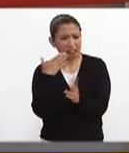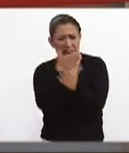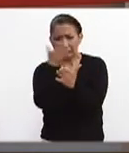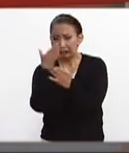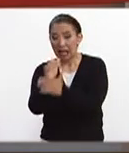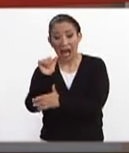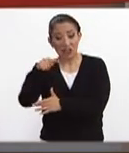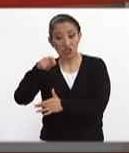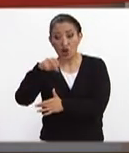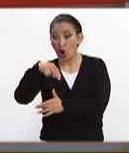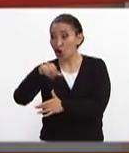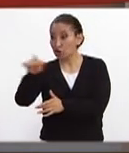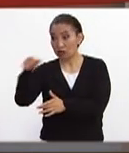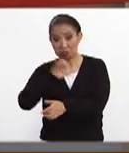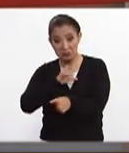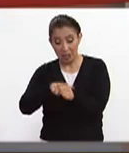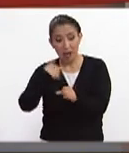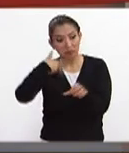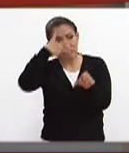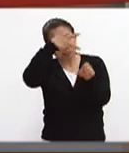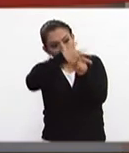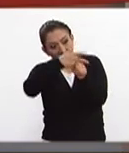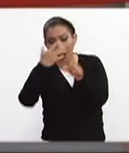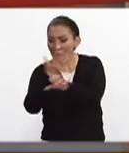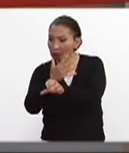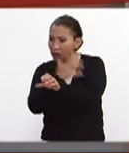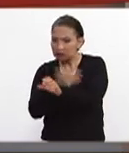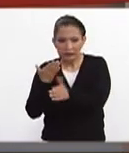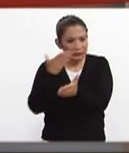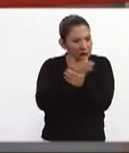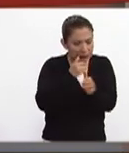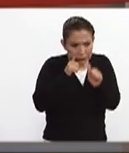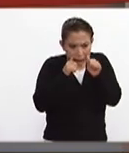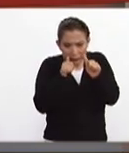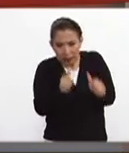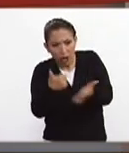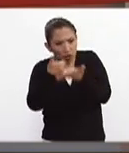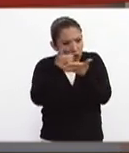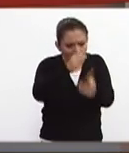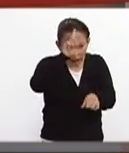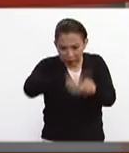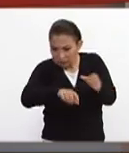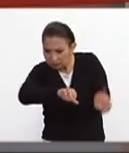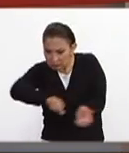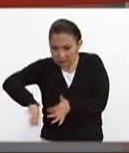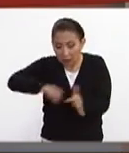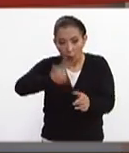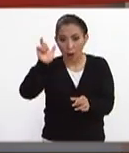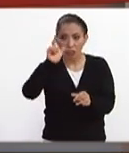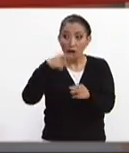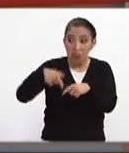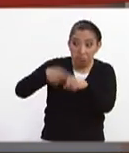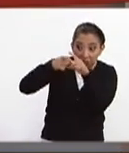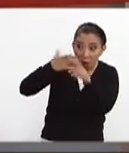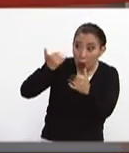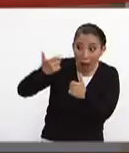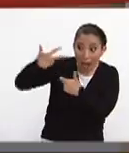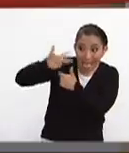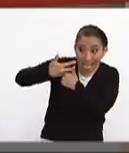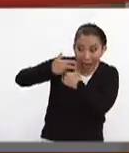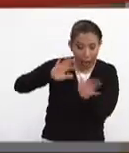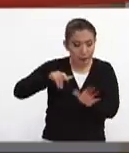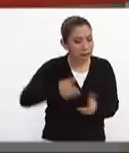Antonio especialmente y los camarógrafos que lo han acompañado se dedicaban a ayudar a remover los escombros en los momentos en los que no estaban